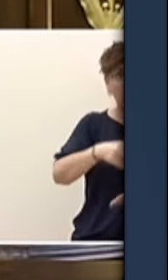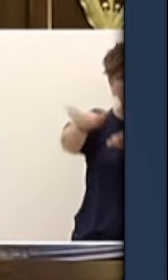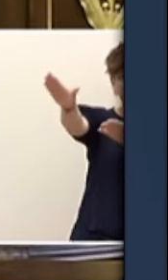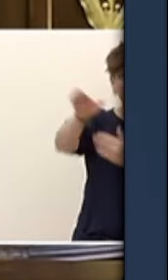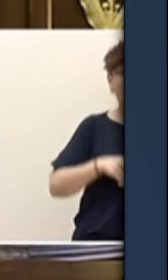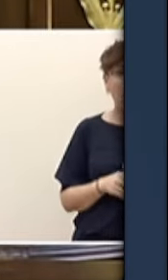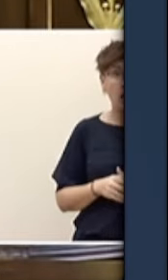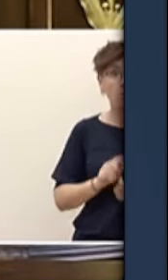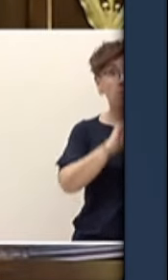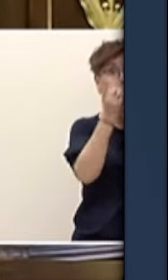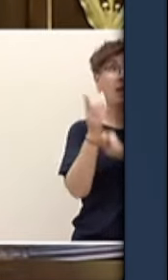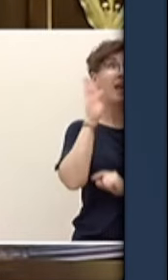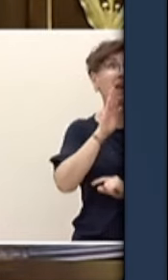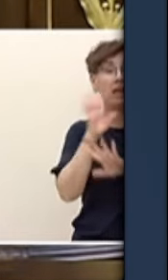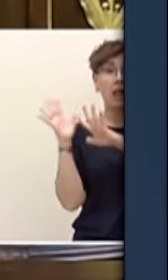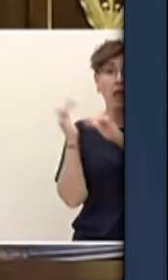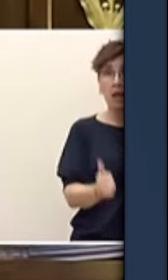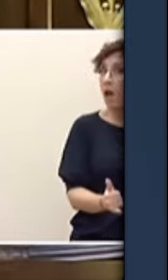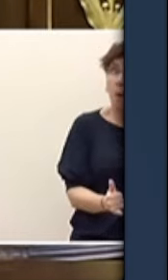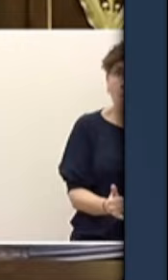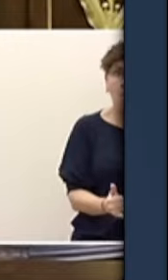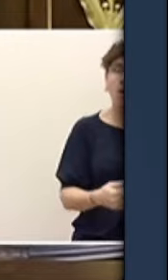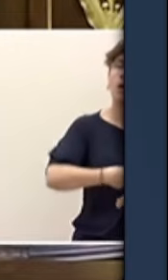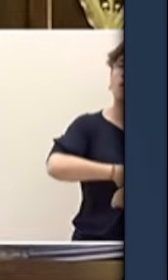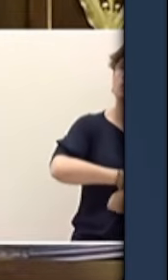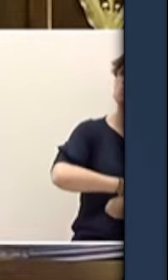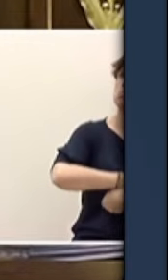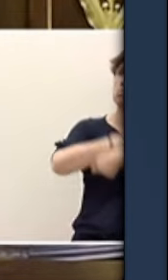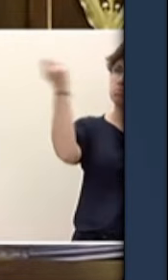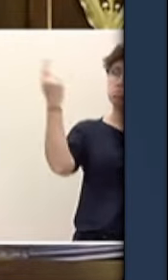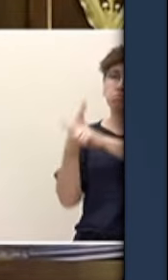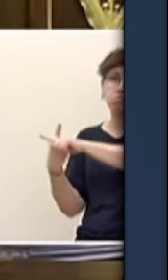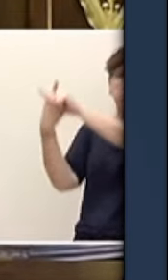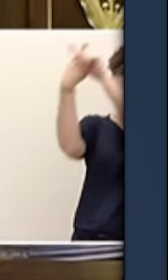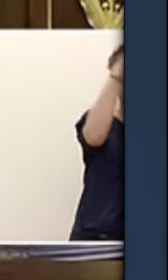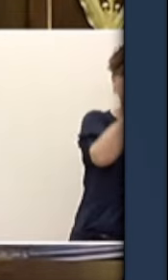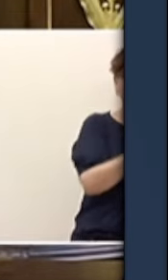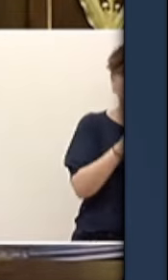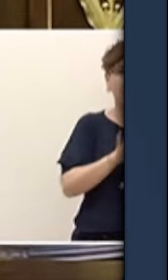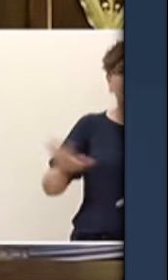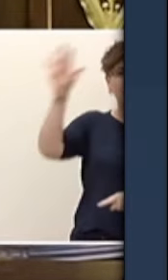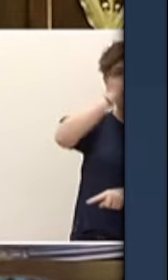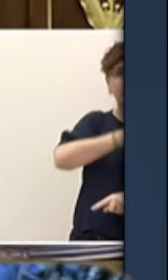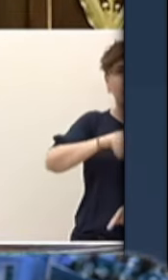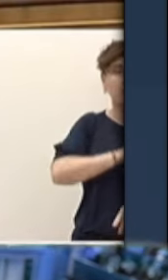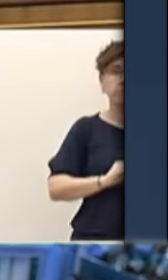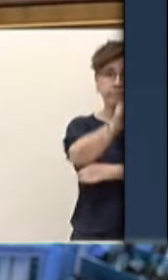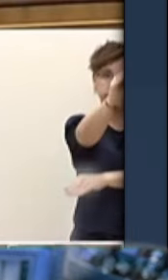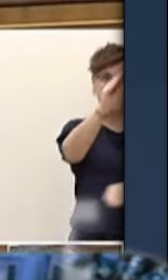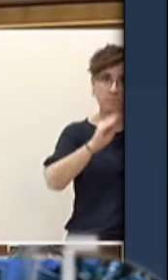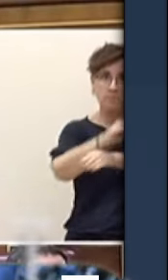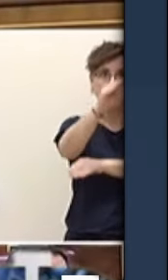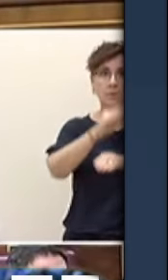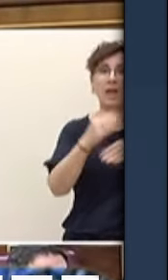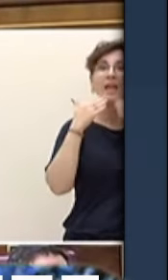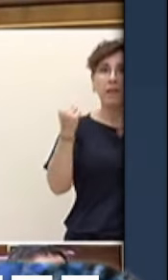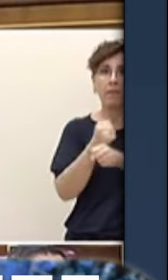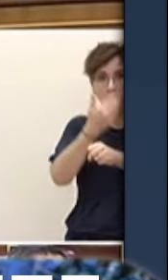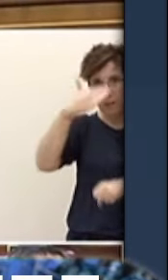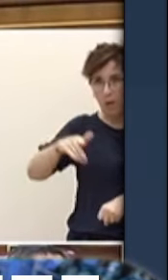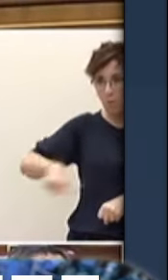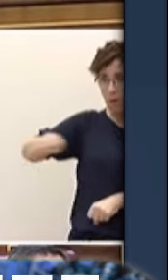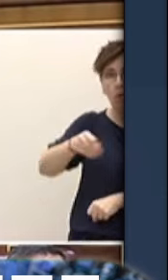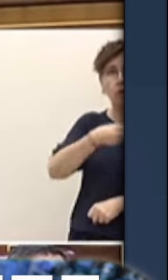por el territorio nacional lo mantenemos a costa de los españoles y lanzamos el mensaje de que vengan más, más y más. Por lo tanto los inmigrantes